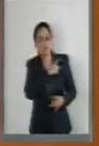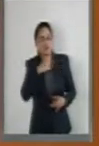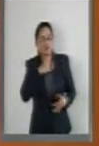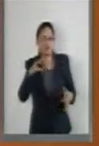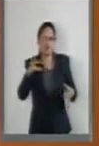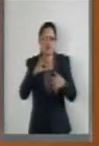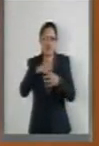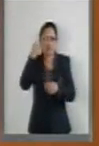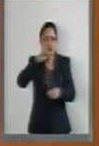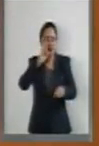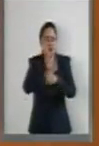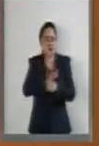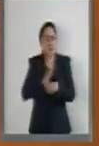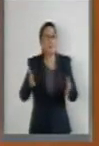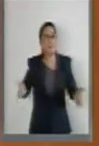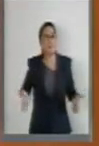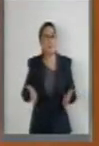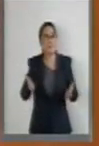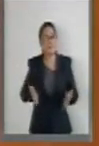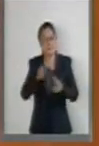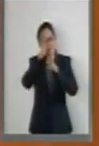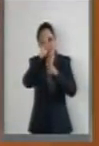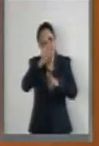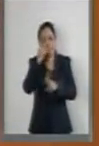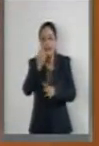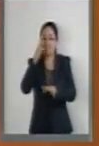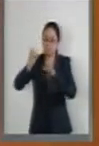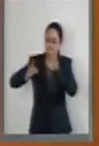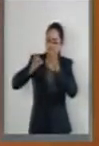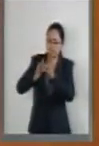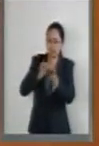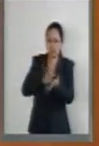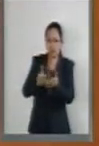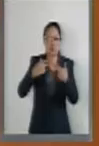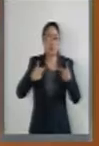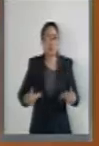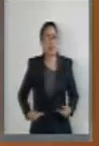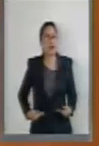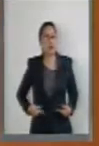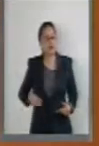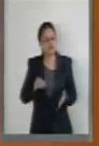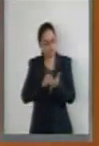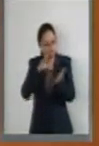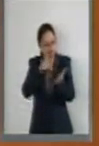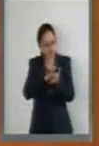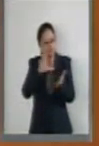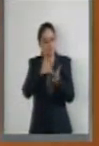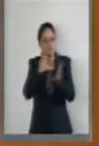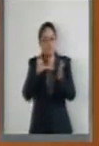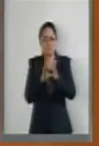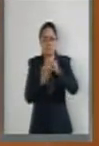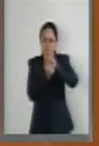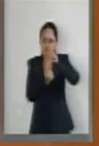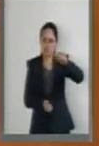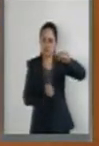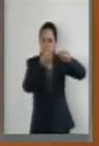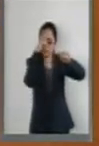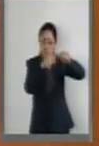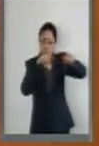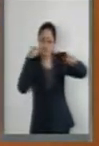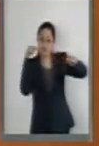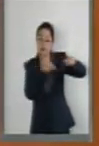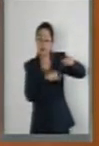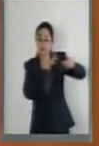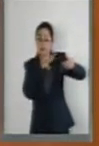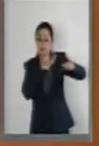que sentó la Reforma Constitucional de Derechos Humanos de junio de 2011, donde es la persona y su inherente dignidad el